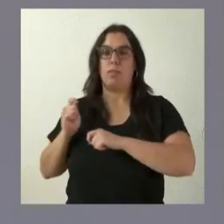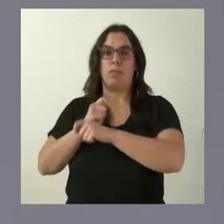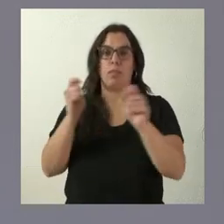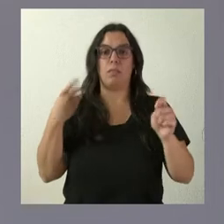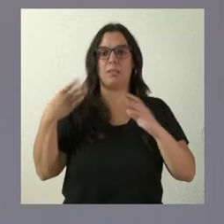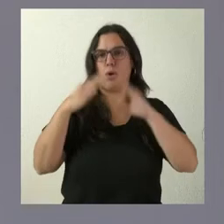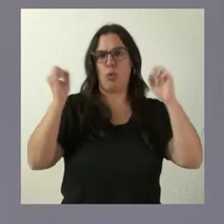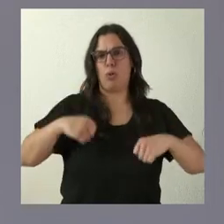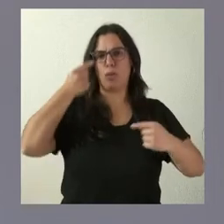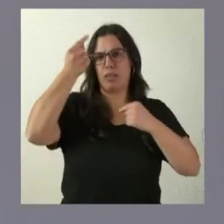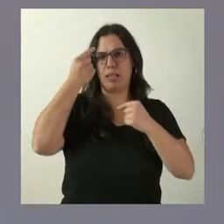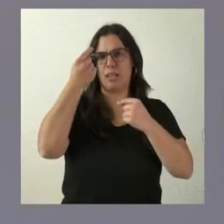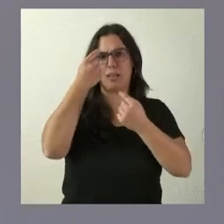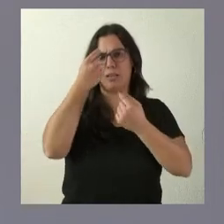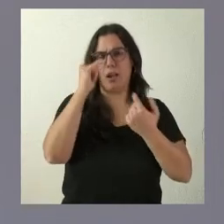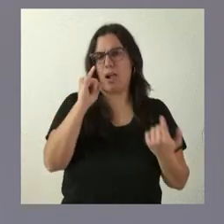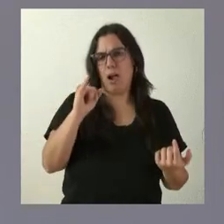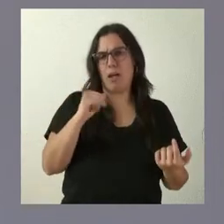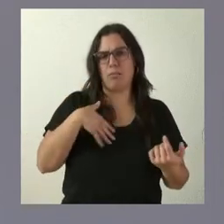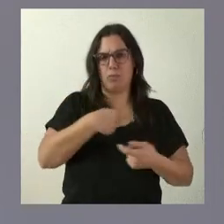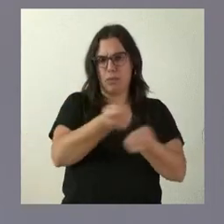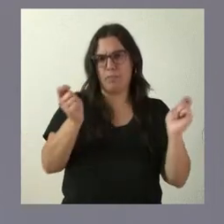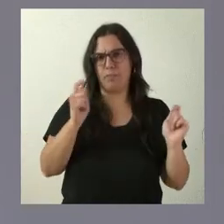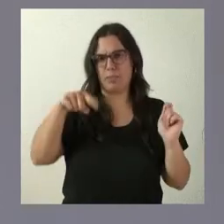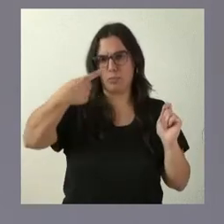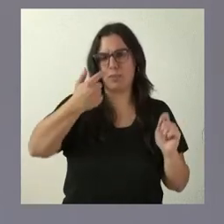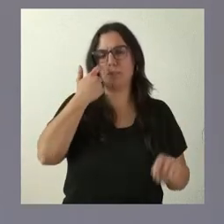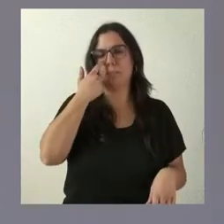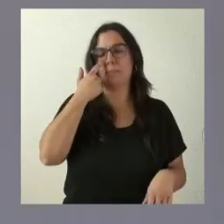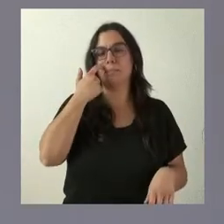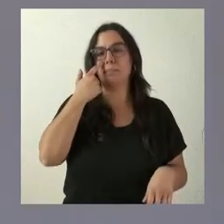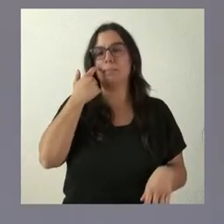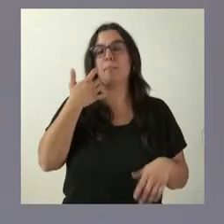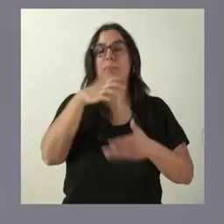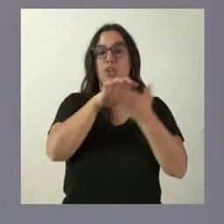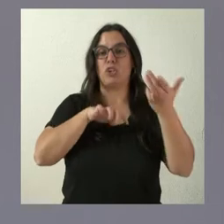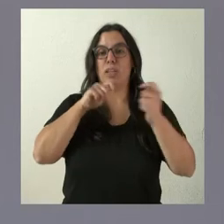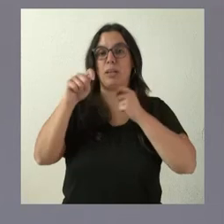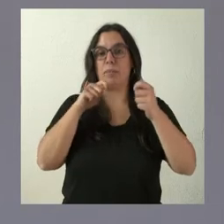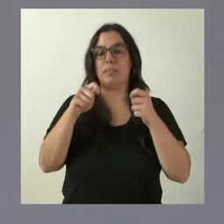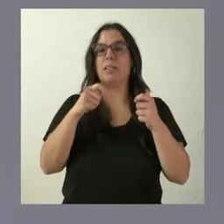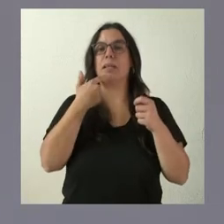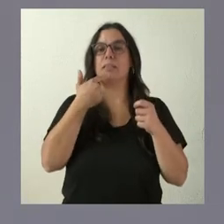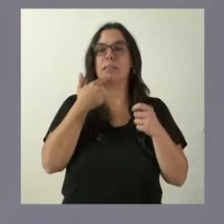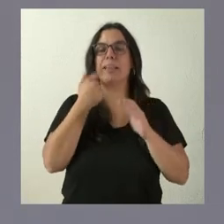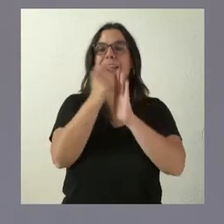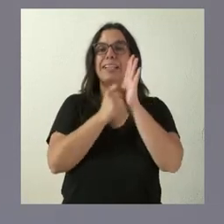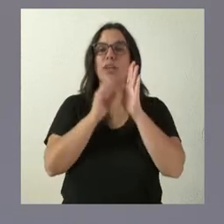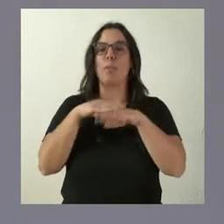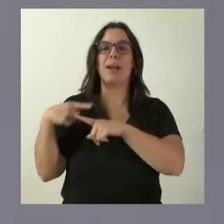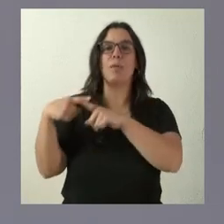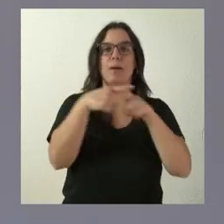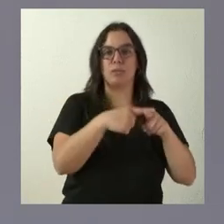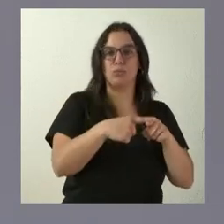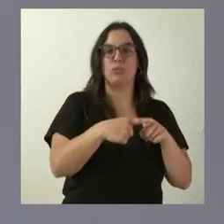con toda seguridad, si lo podemos pasar. Sí que viene descrito en la nota de prensa cuáles son las variables que determinan el cumplimiento